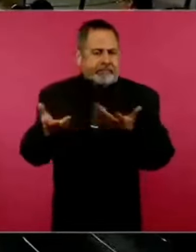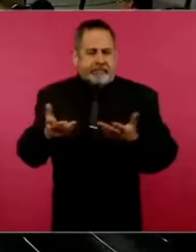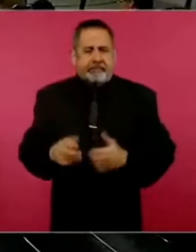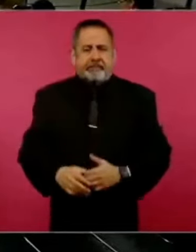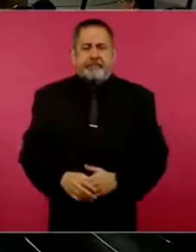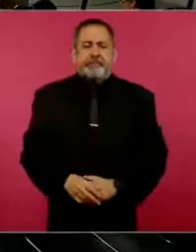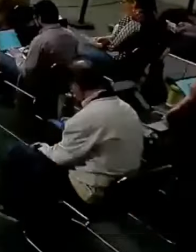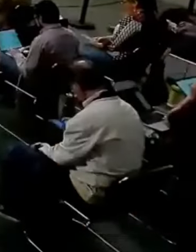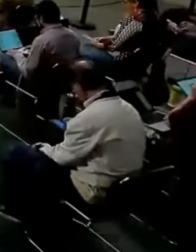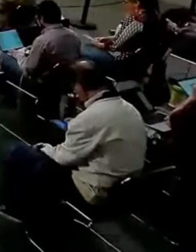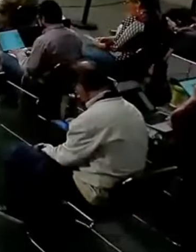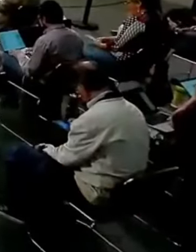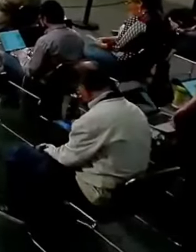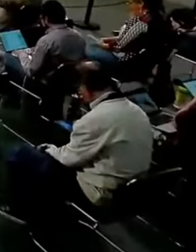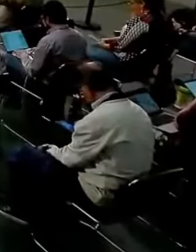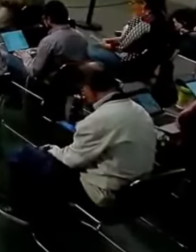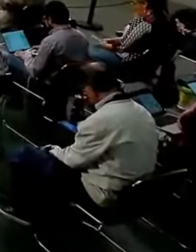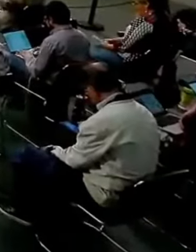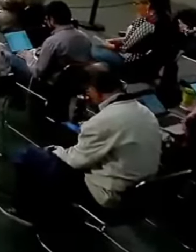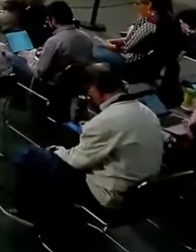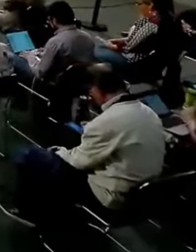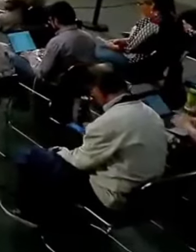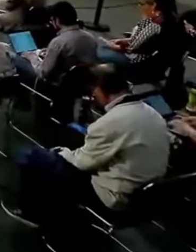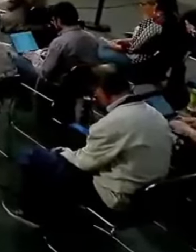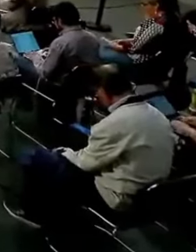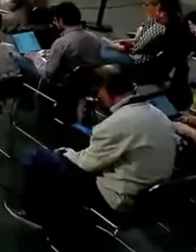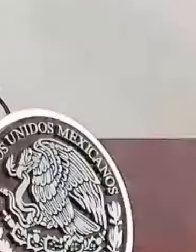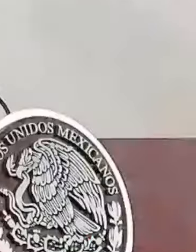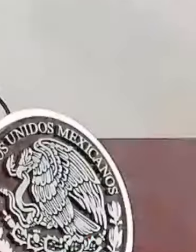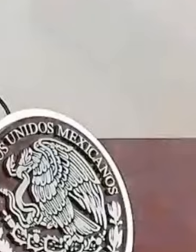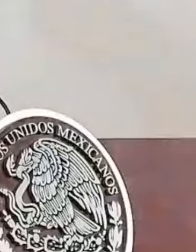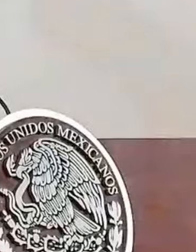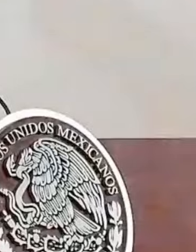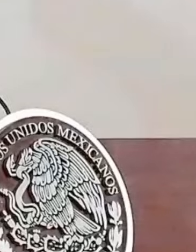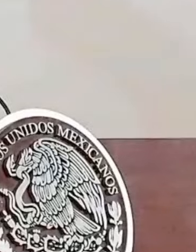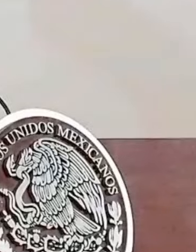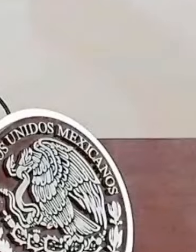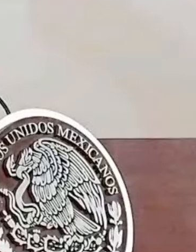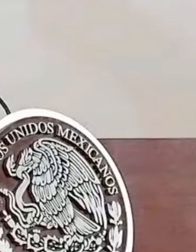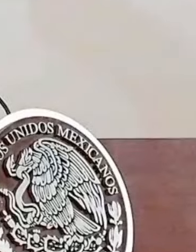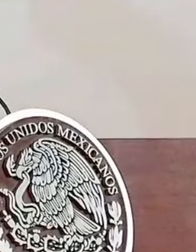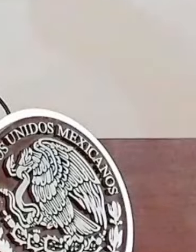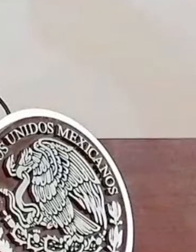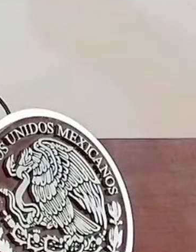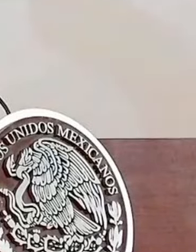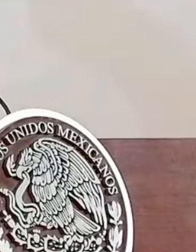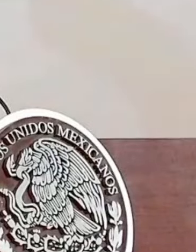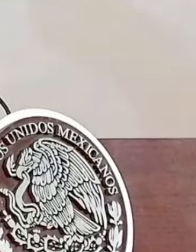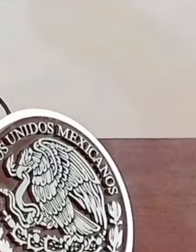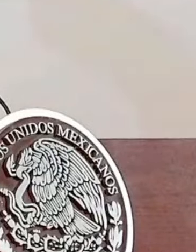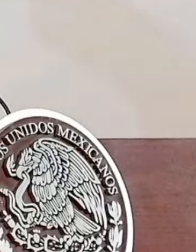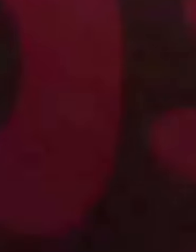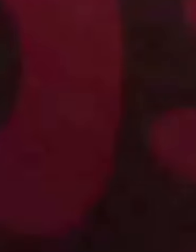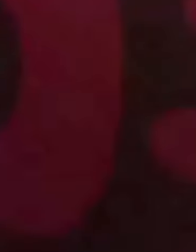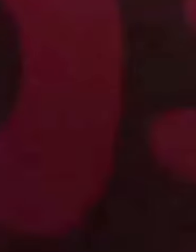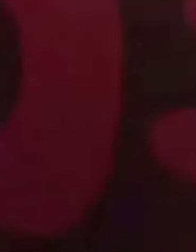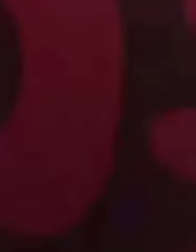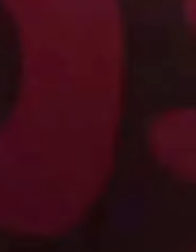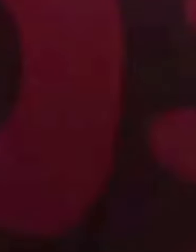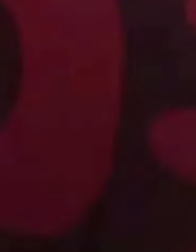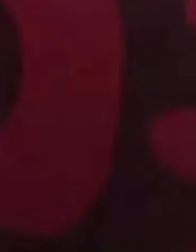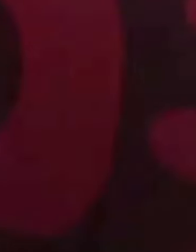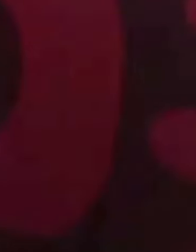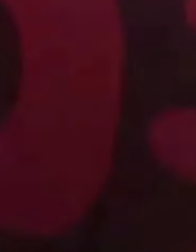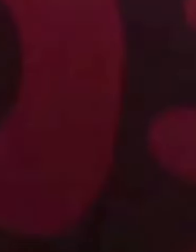Nosotros no vamos a romper relaciones ni vamos a hacer lo